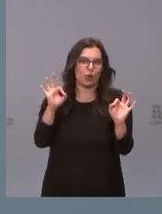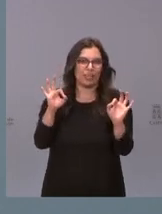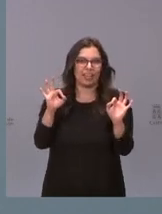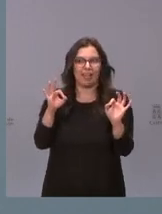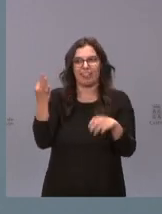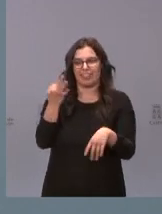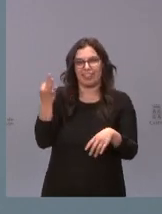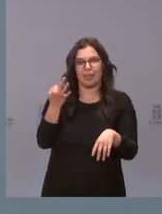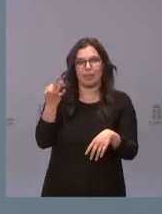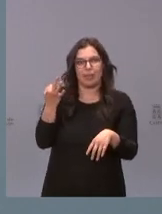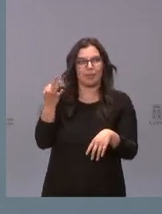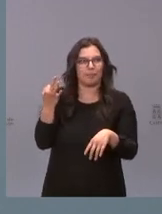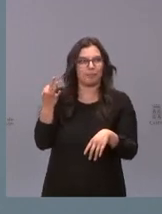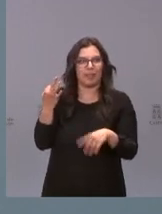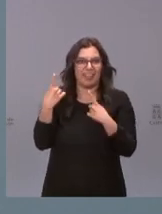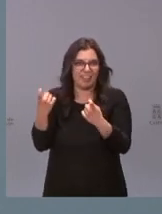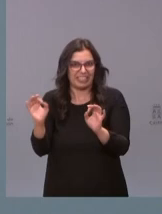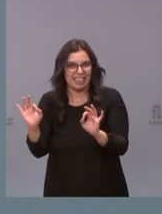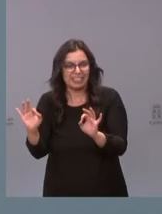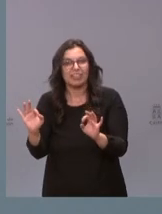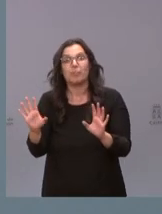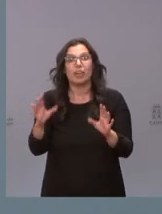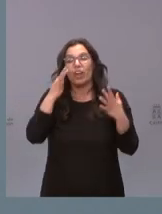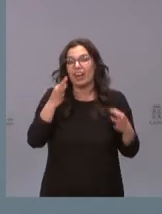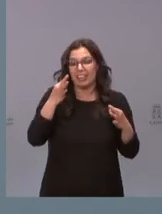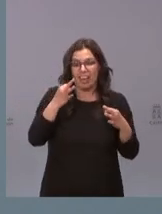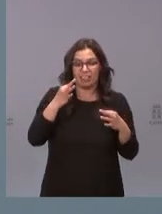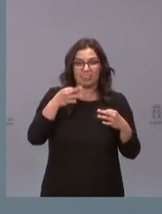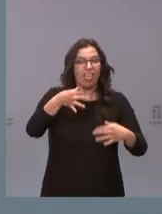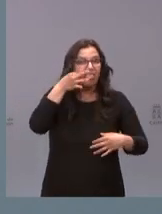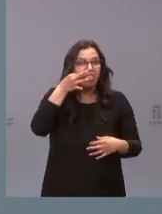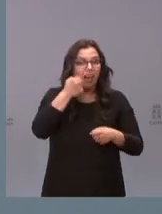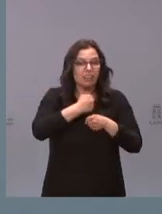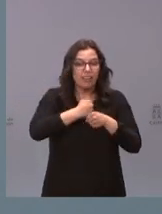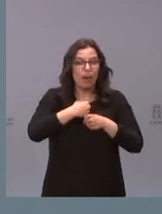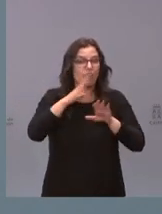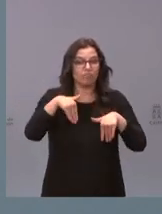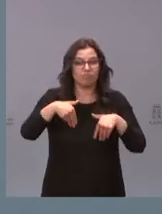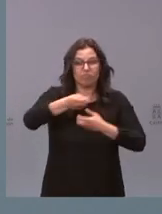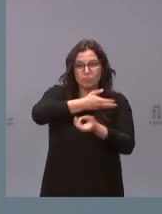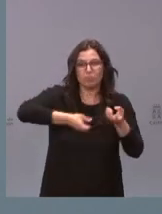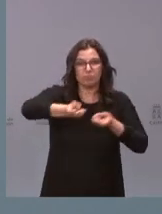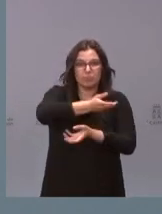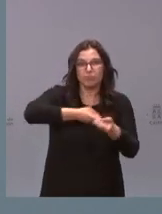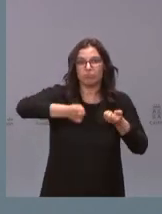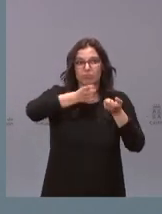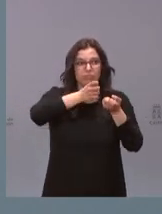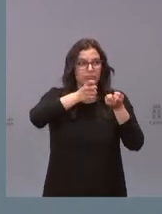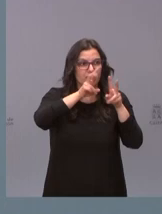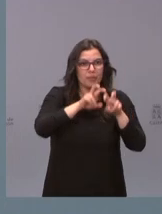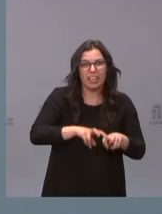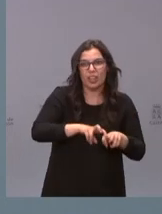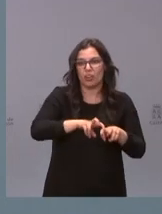venir tiene que existir pero que los investigadores hablamos y compartimos resultados digamos